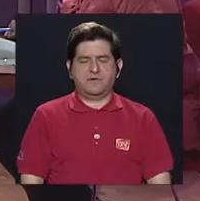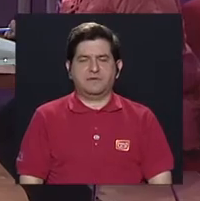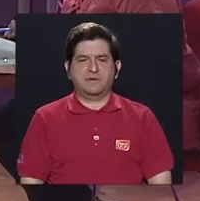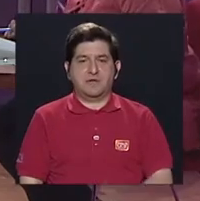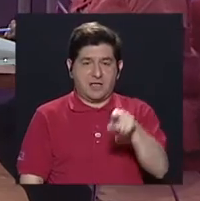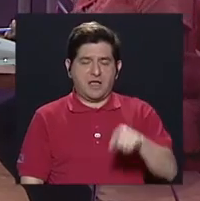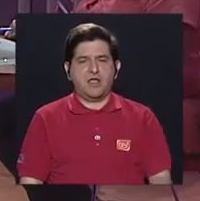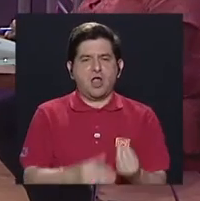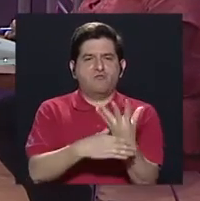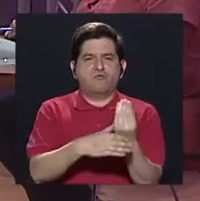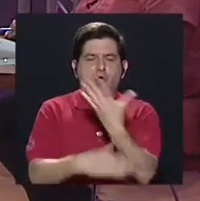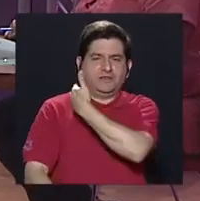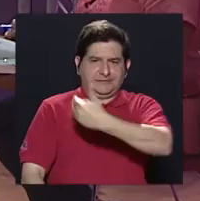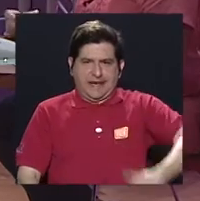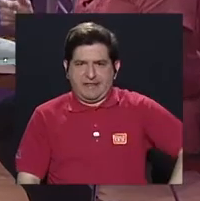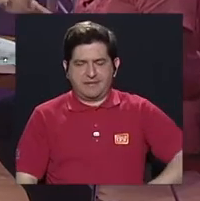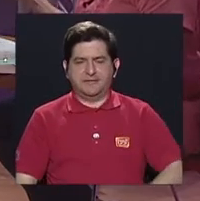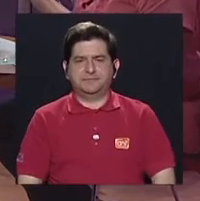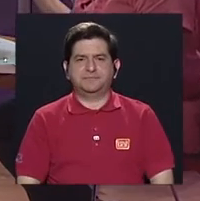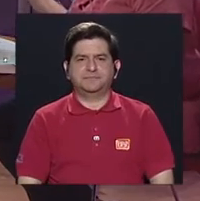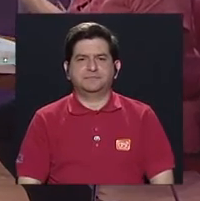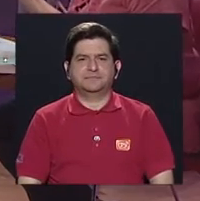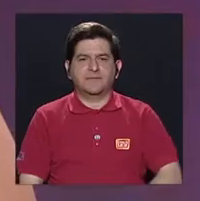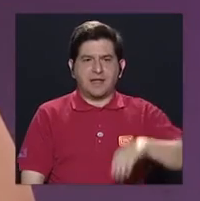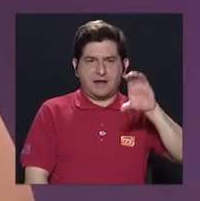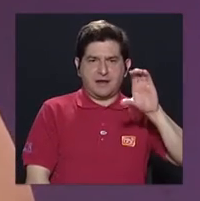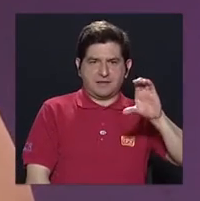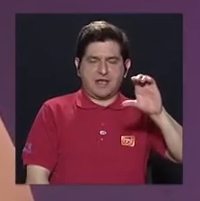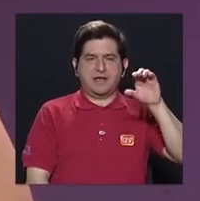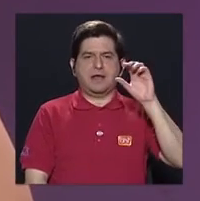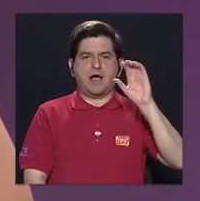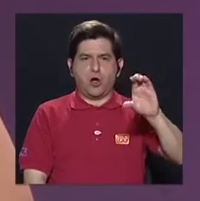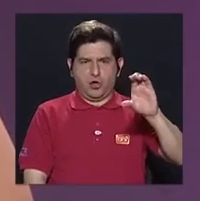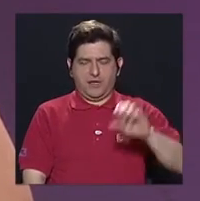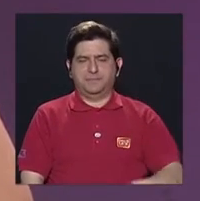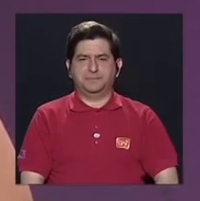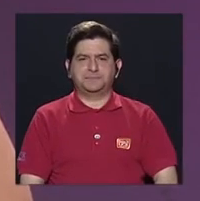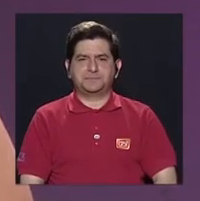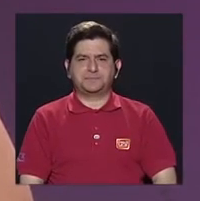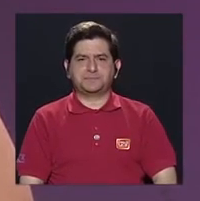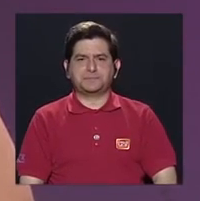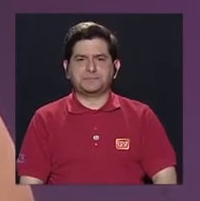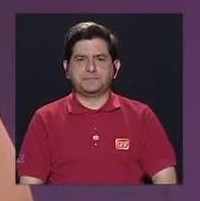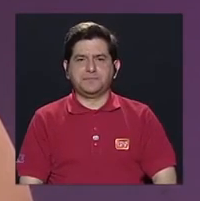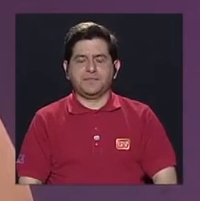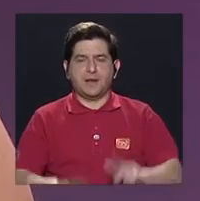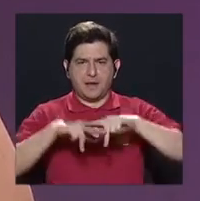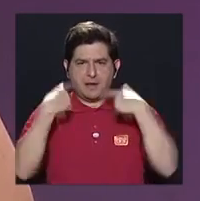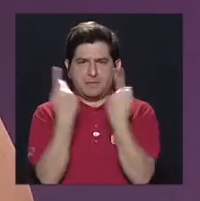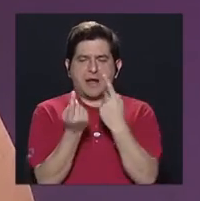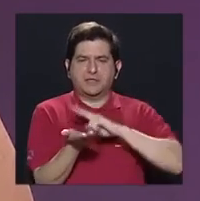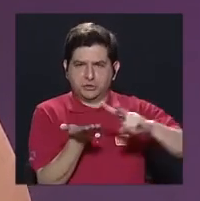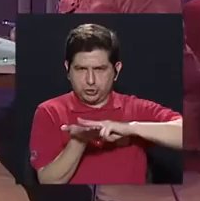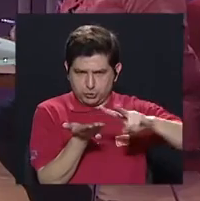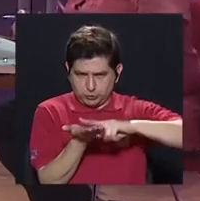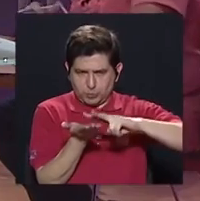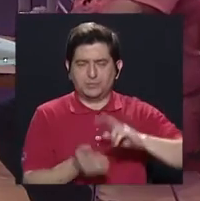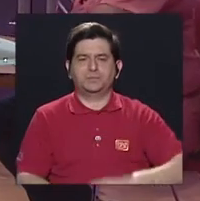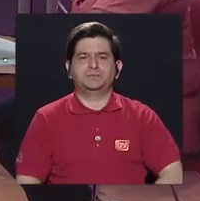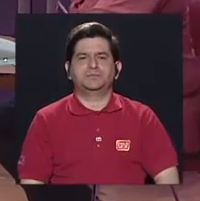of Flores, in Heredia. A Catalina Cogui, del Partido Liberación Nacional,